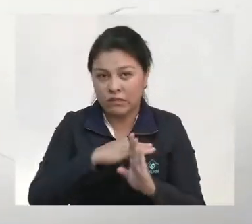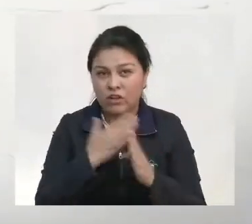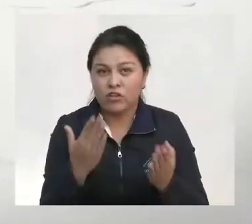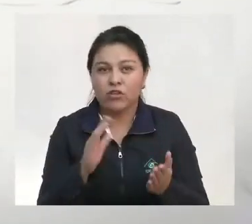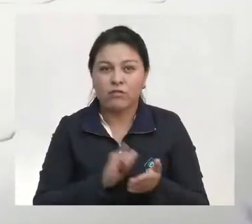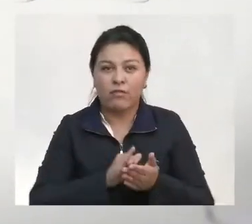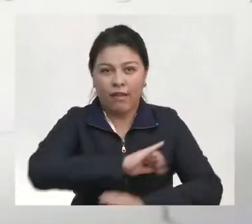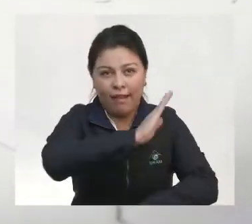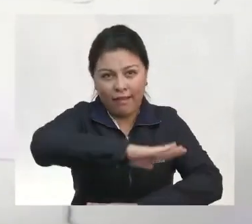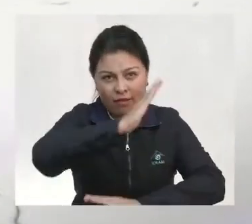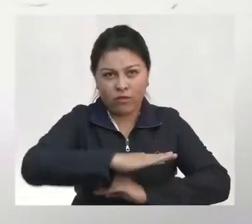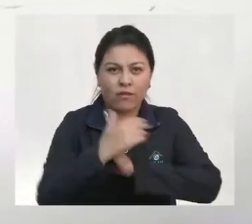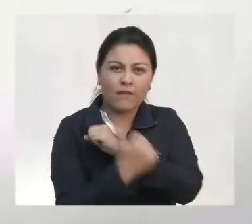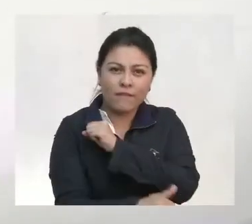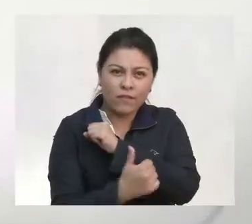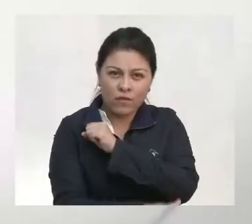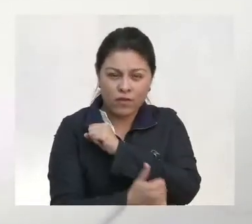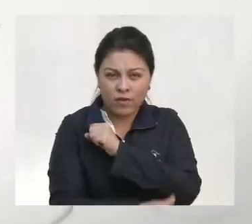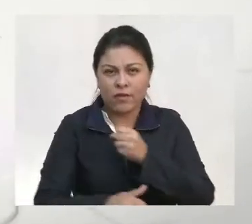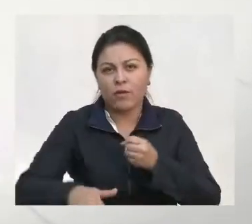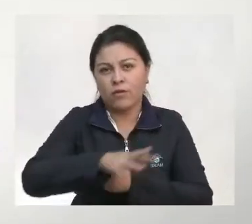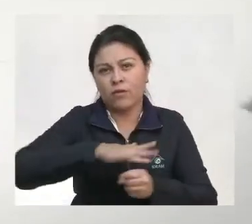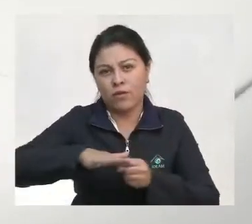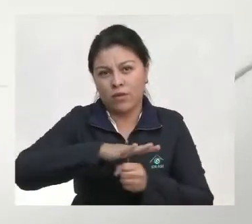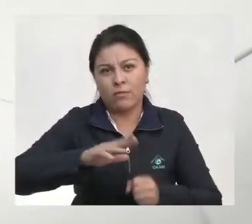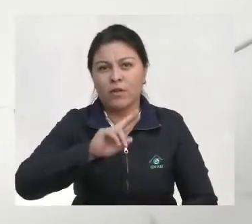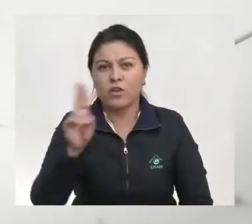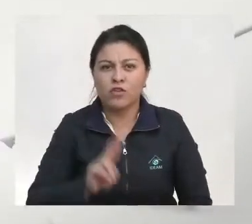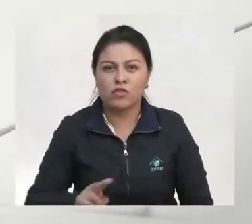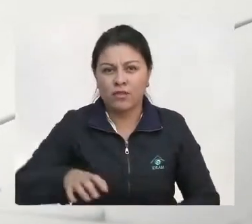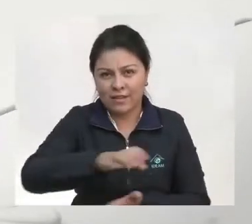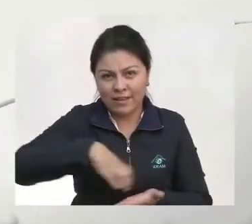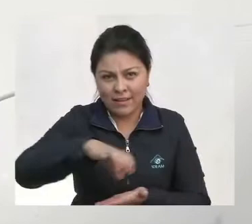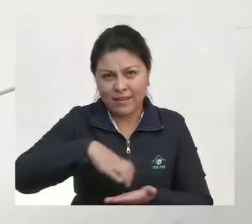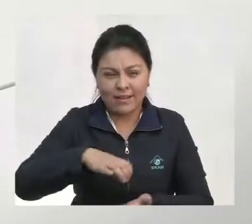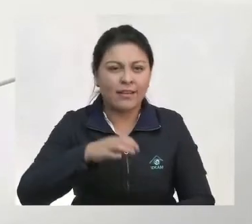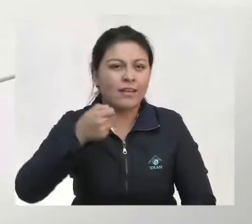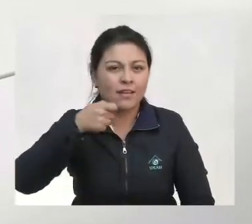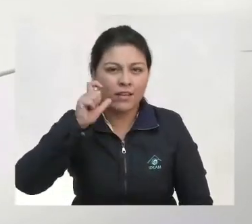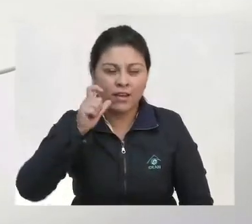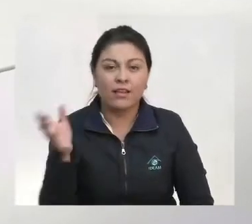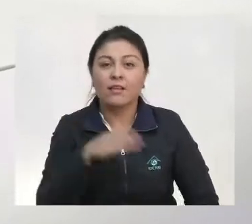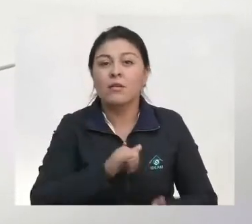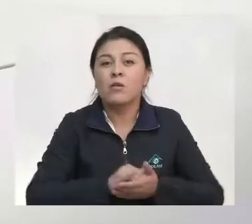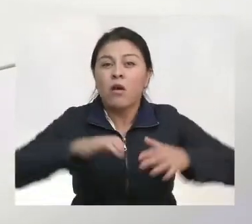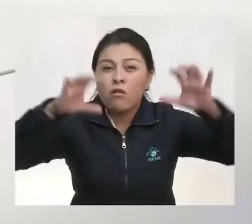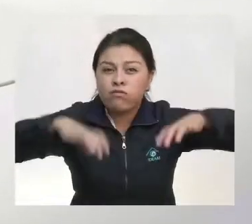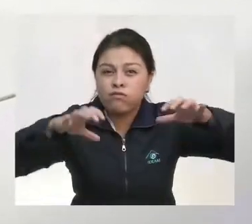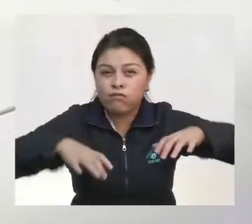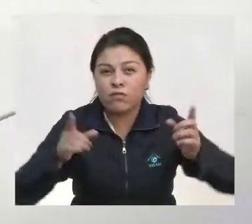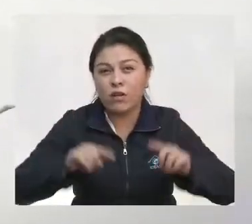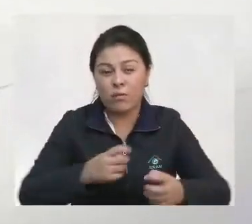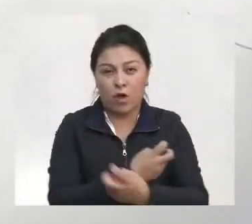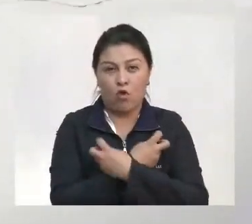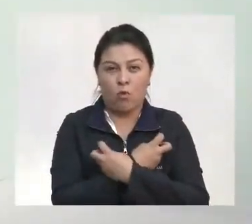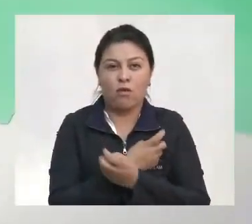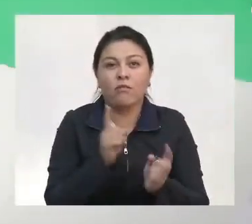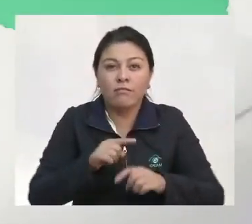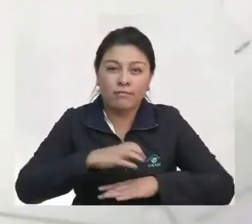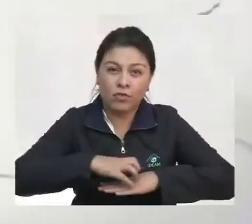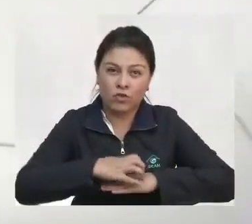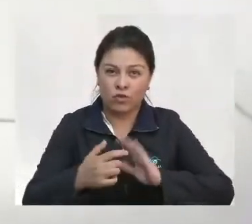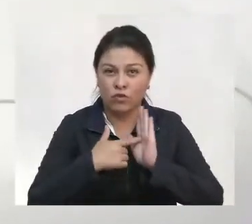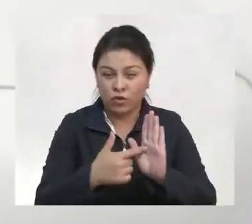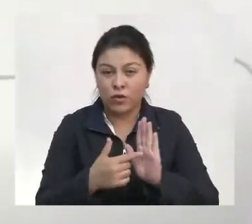de Antioquia, Boyacá, oriente de Cundinamarca, sur de los Santanderes y Caldas. Lluviznas aisladas hacia el oriente de Huila y sur del Tolima.